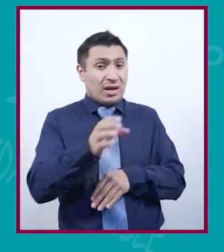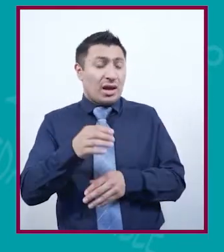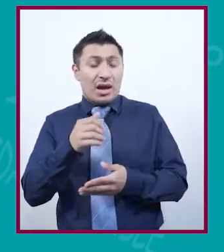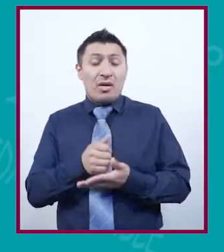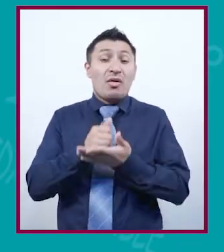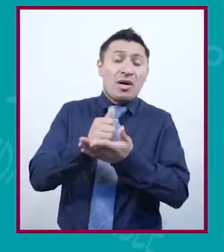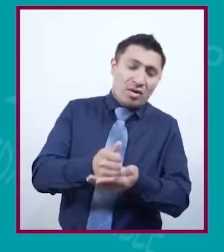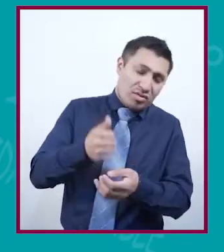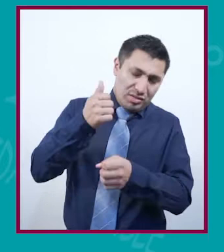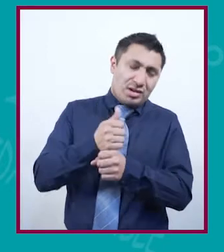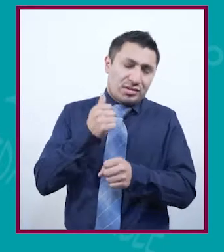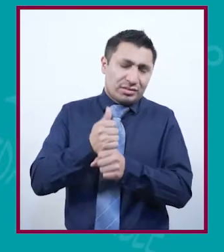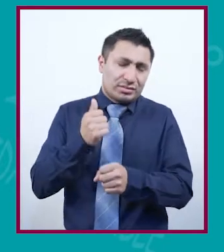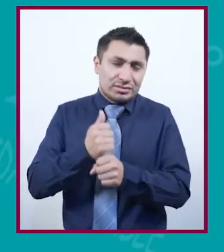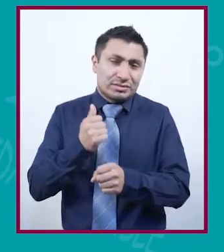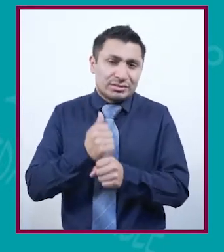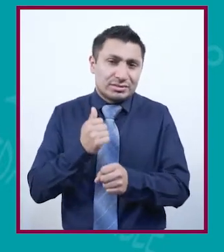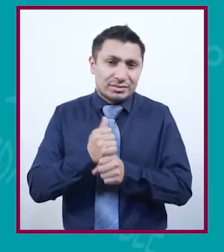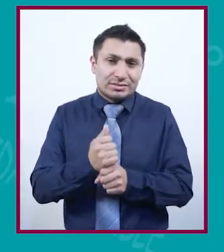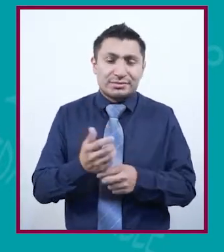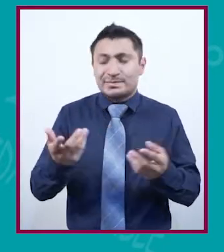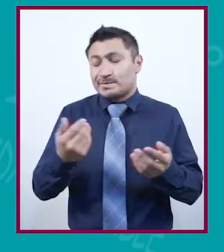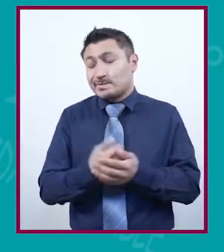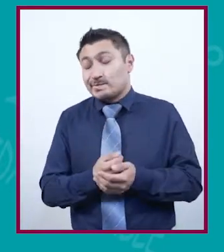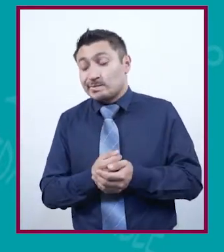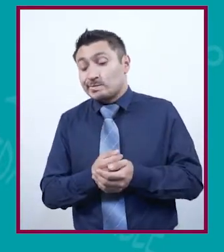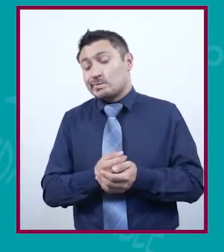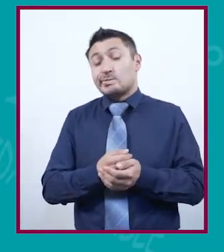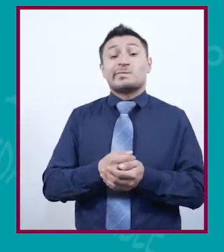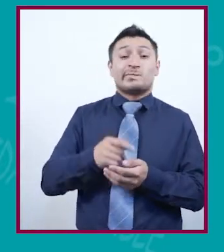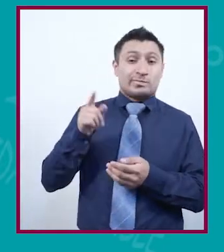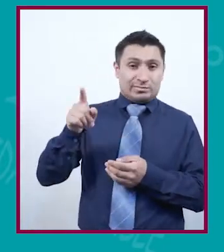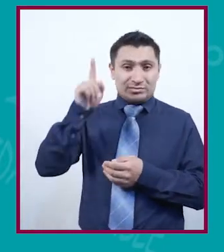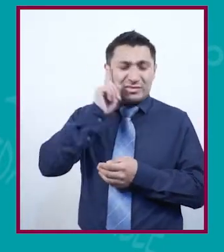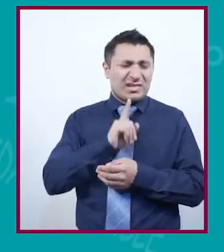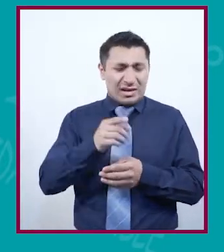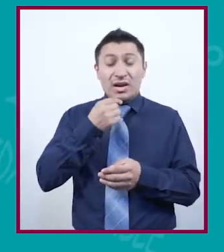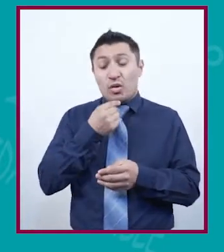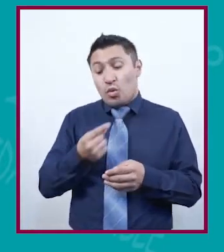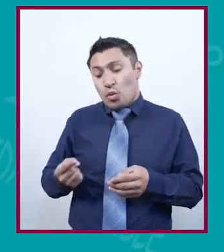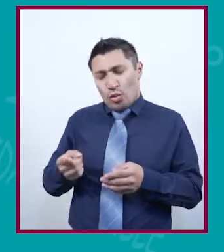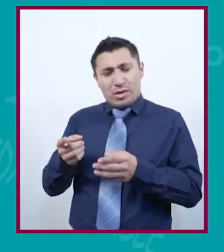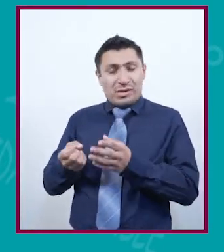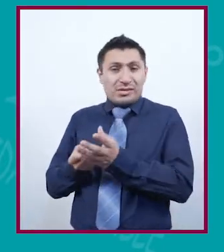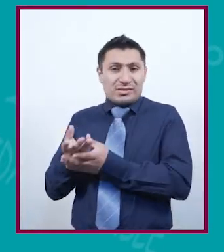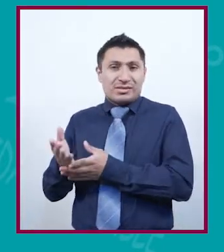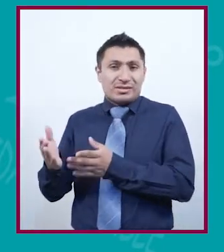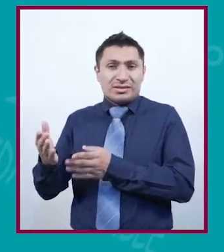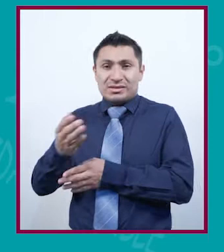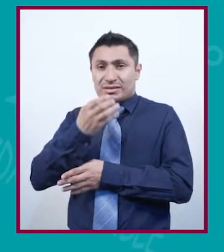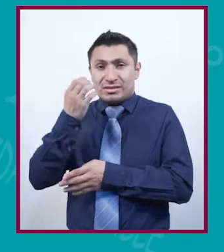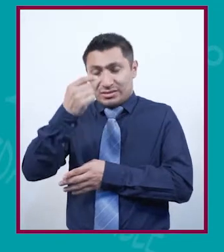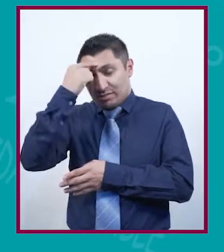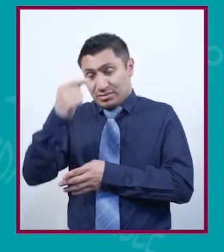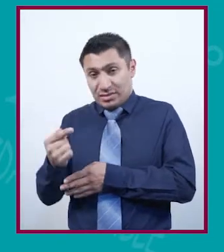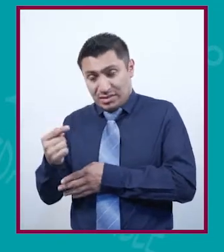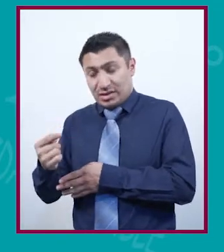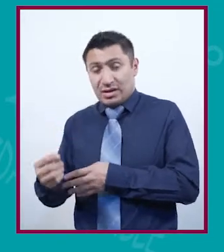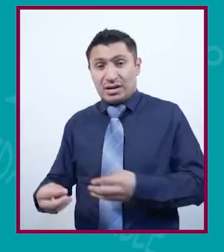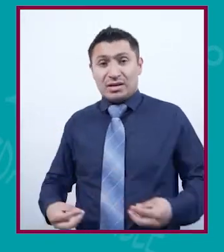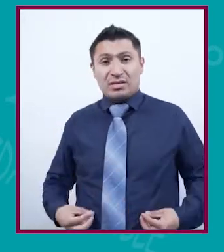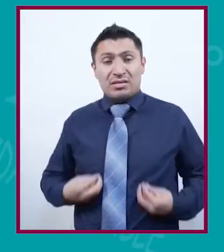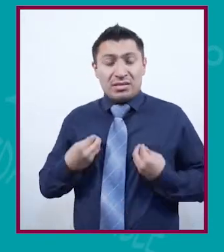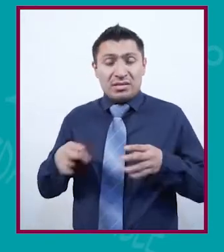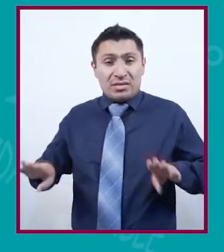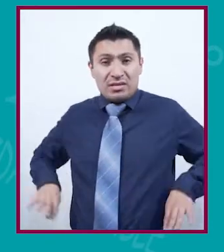ayudando a mis abuelos. Ella salió también de muy chica de su casa para vivir con su pareja.